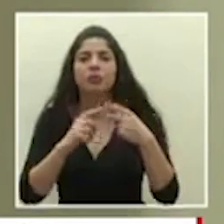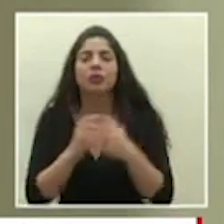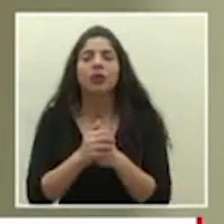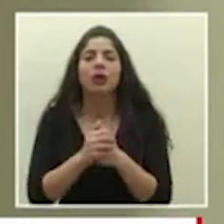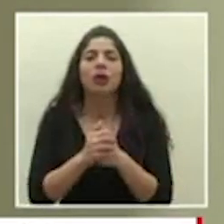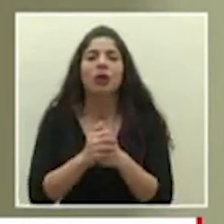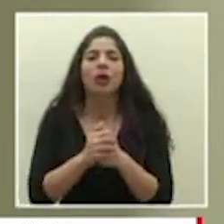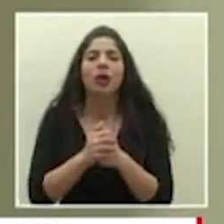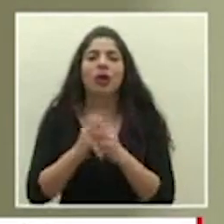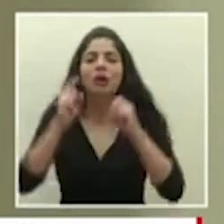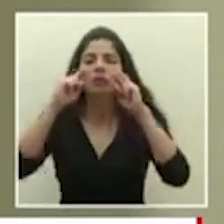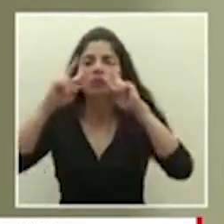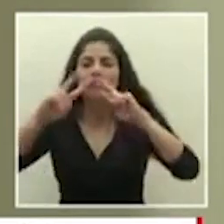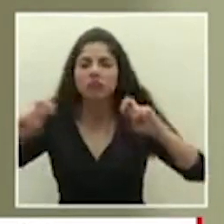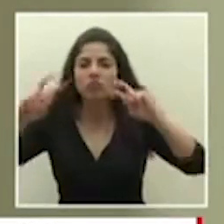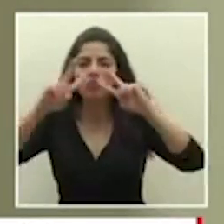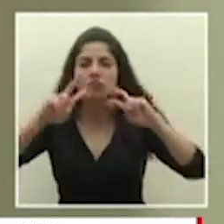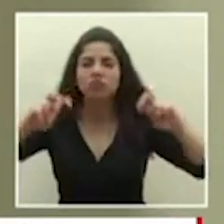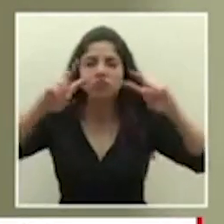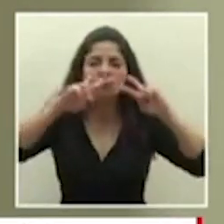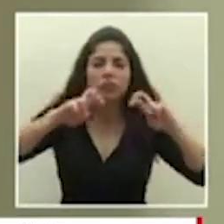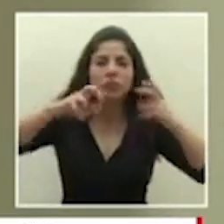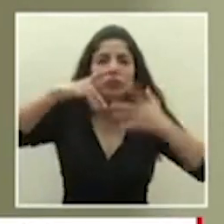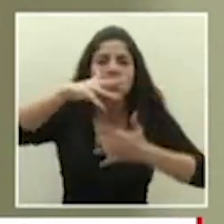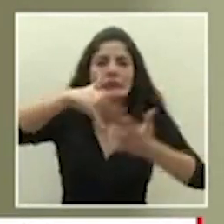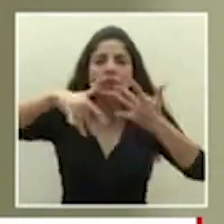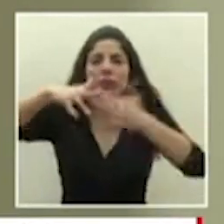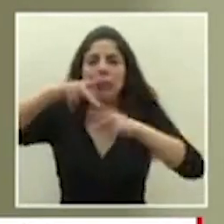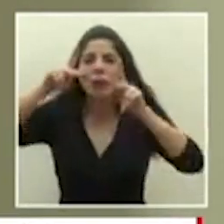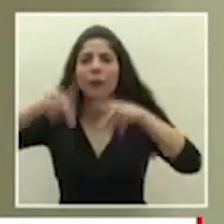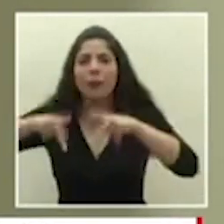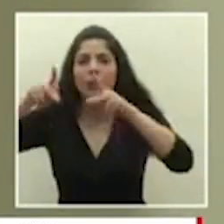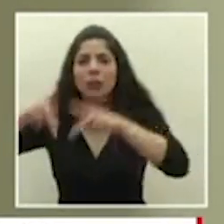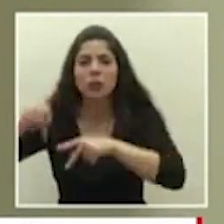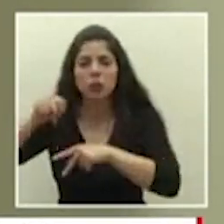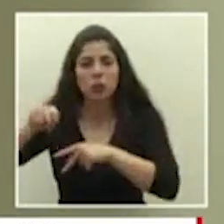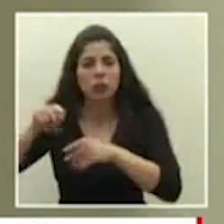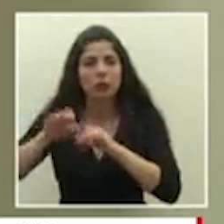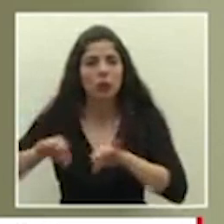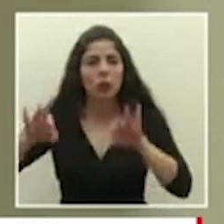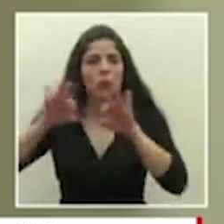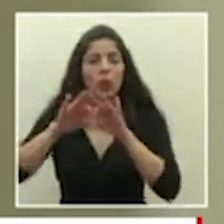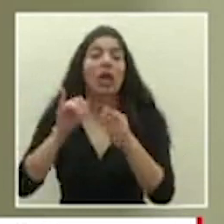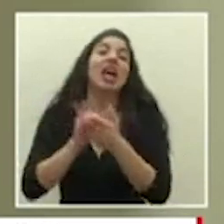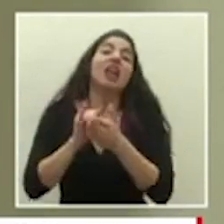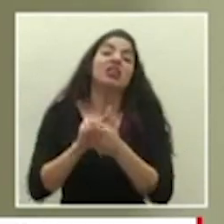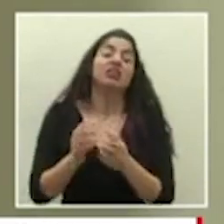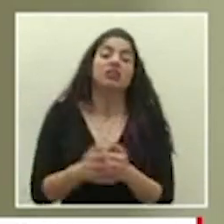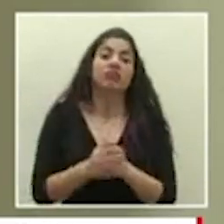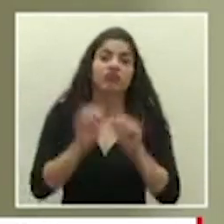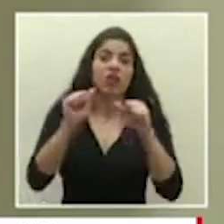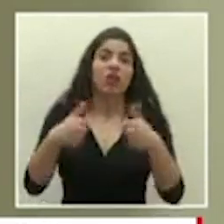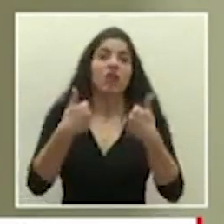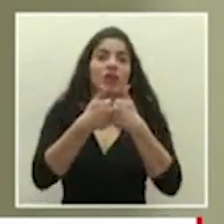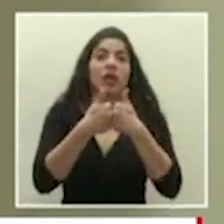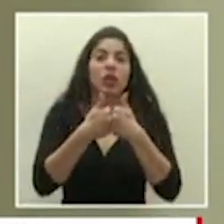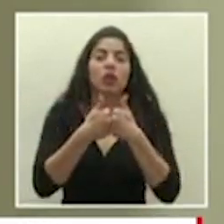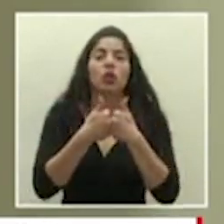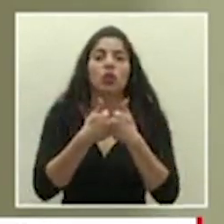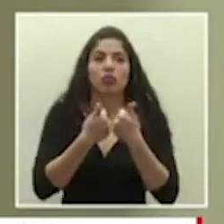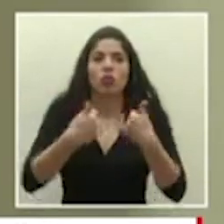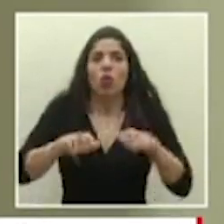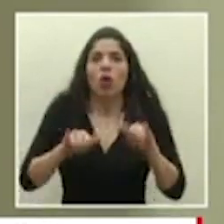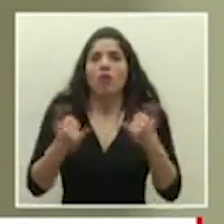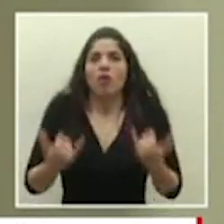en la verificación en el comportamiento de las personas ese sería en realidad el desafío y que sigue